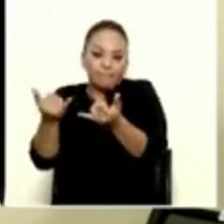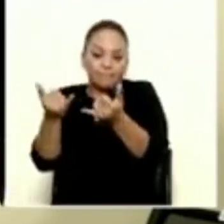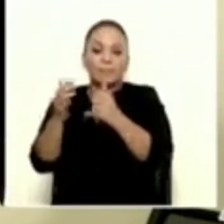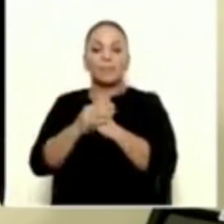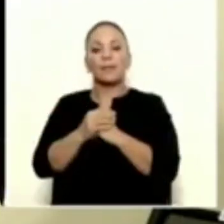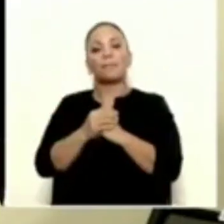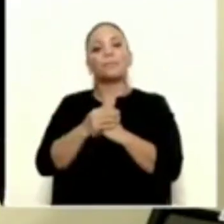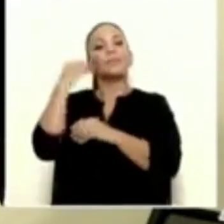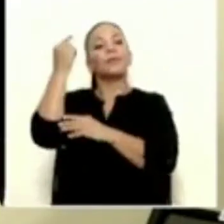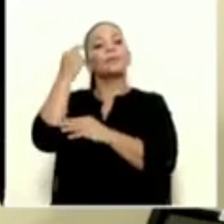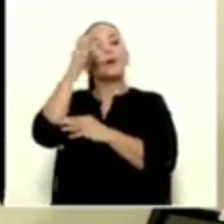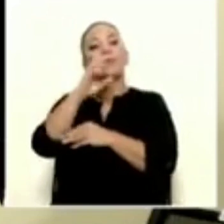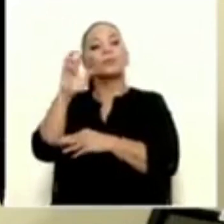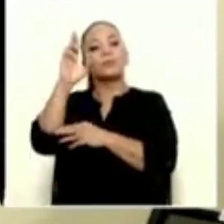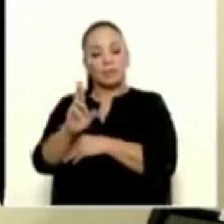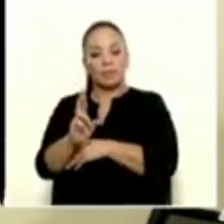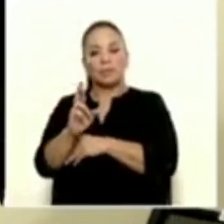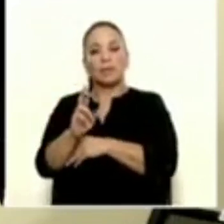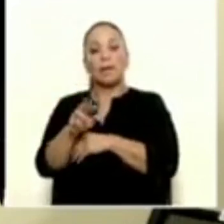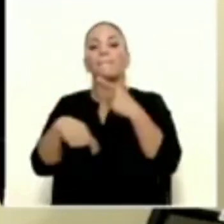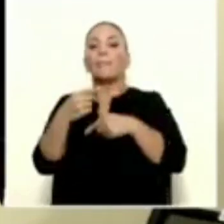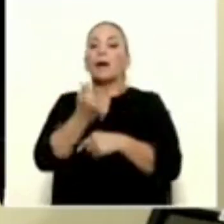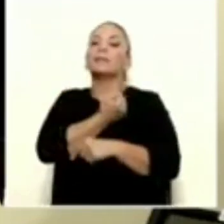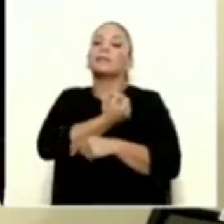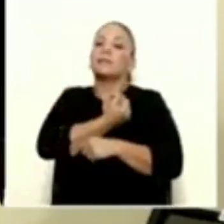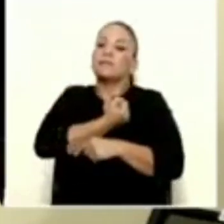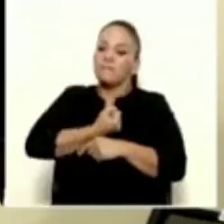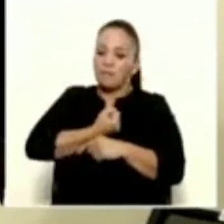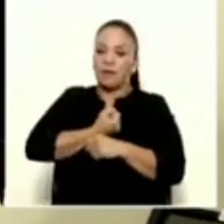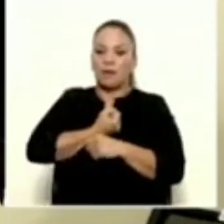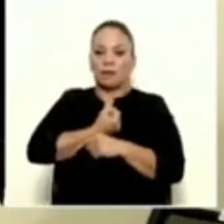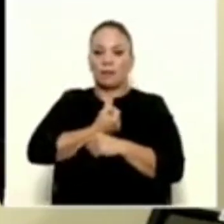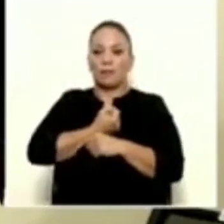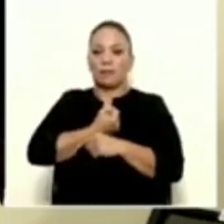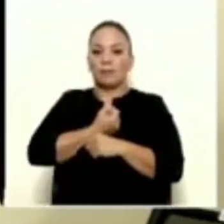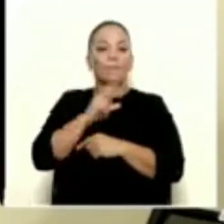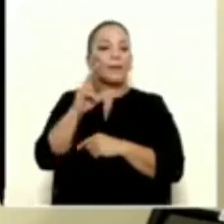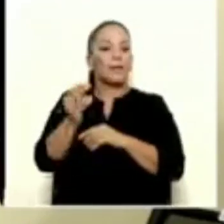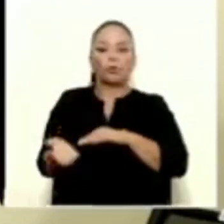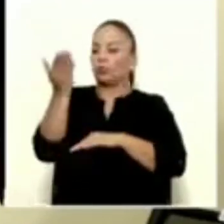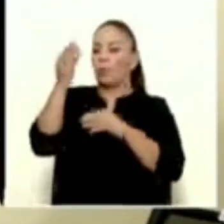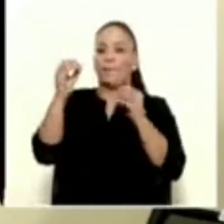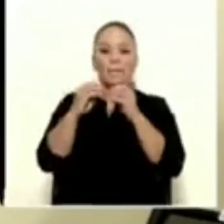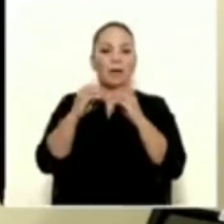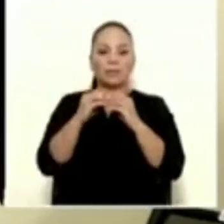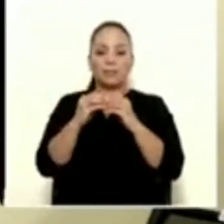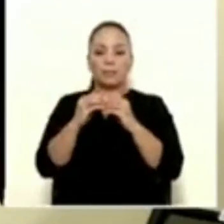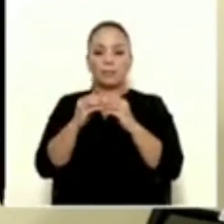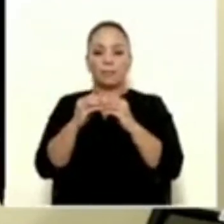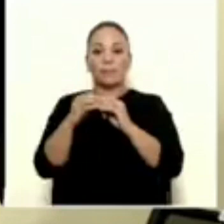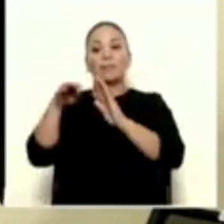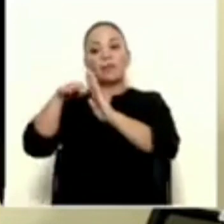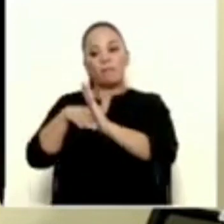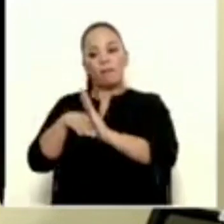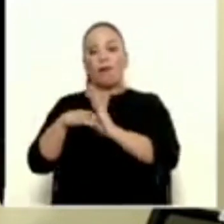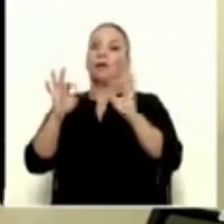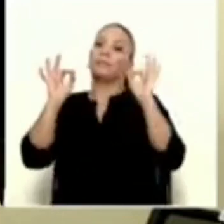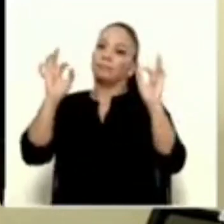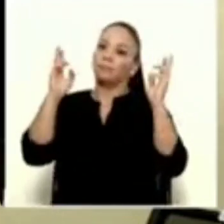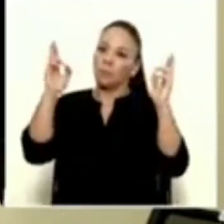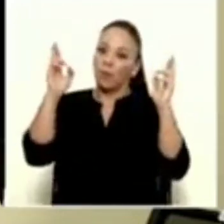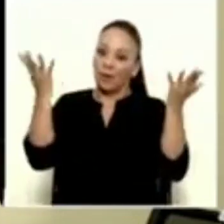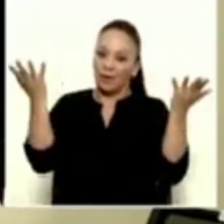el estado costarricense se va a sacrificar para que no suba de ahí. Si baja, buena la hora